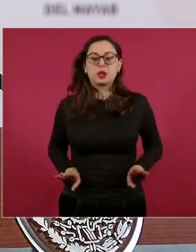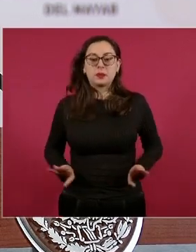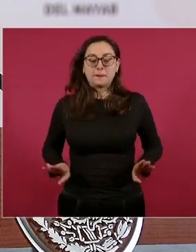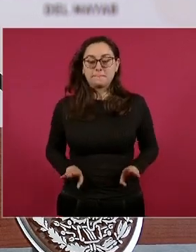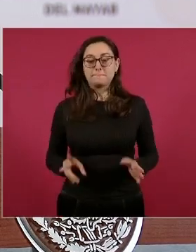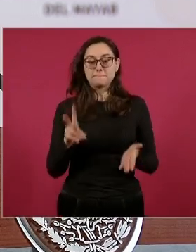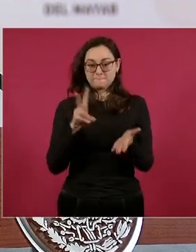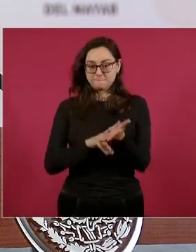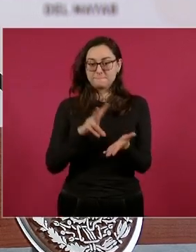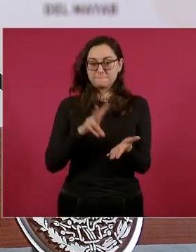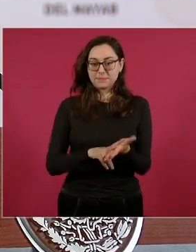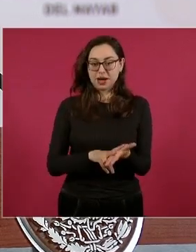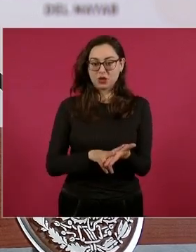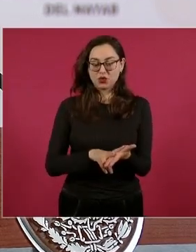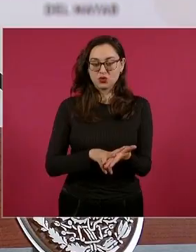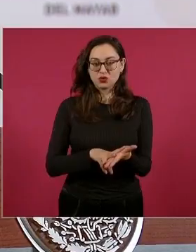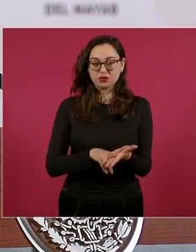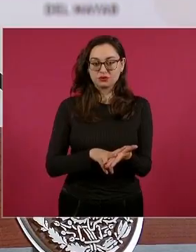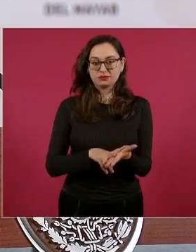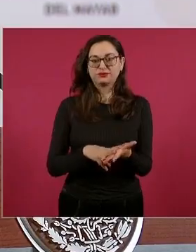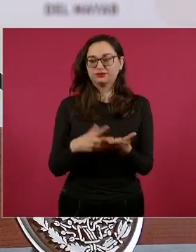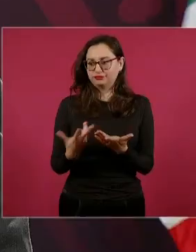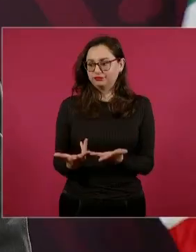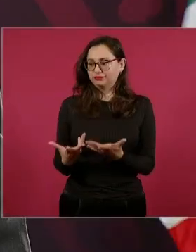transmitiendo